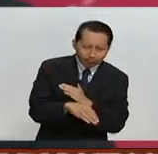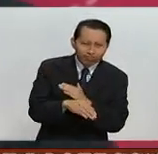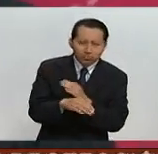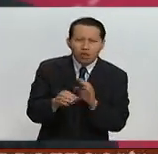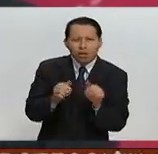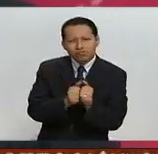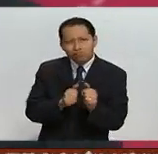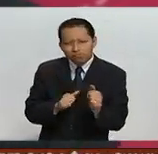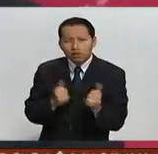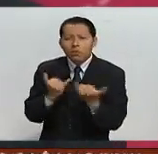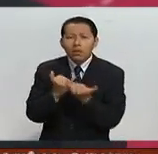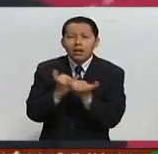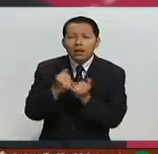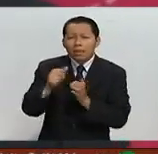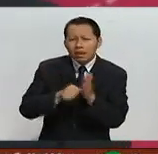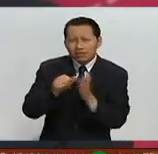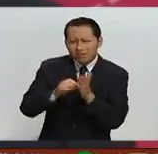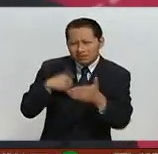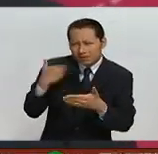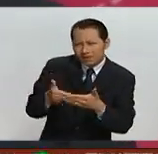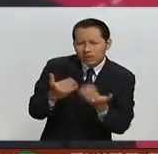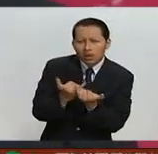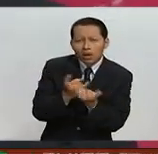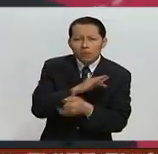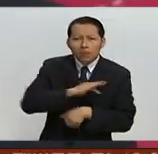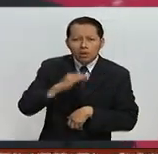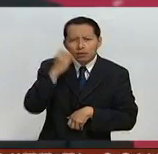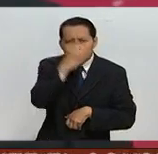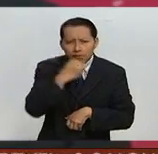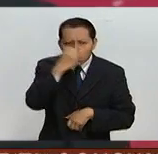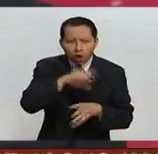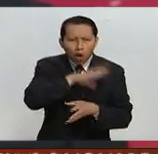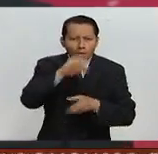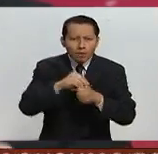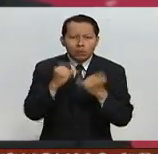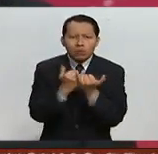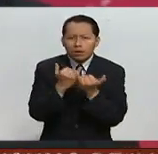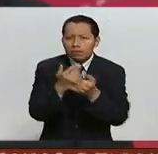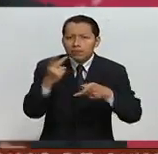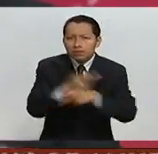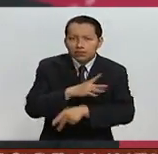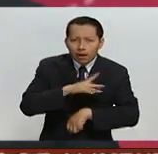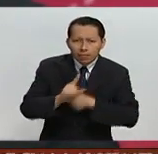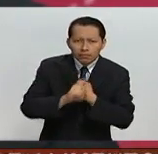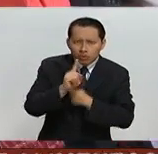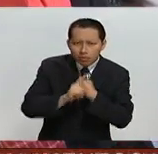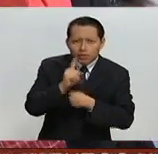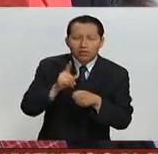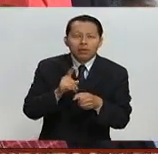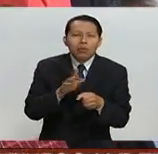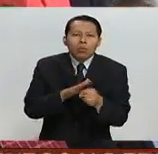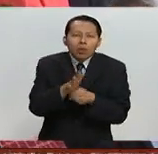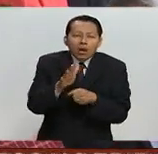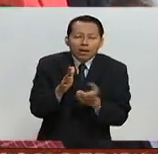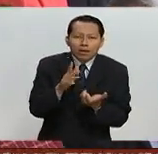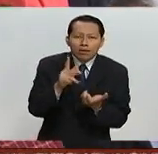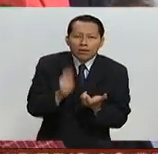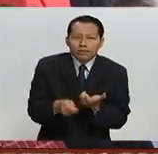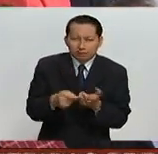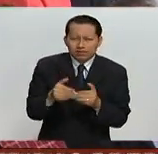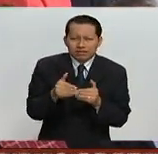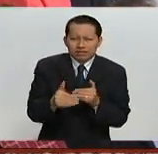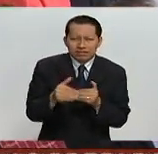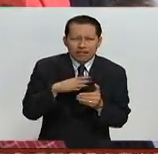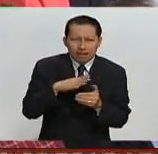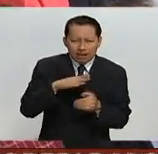meses se han realizado diversos estudios económicos que analizan los efectos colaterales de la salida. Por ejemplo, en el corto plazo